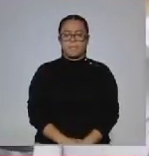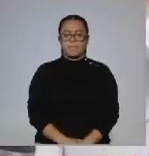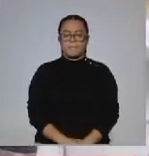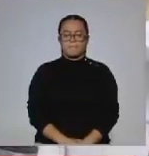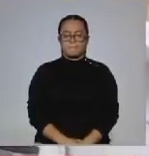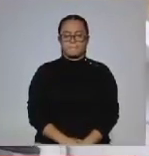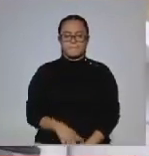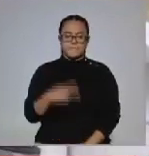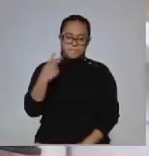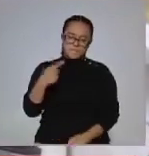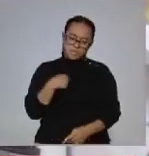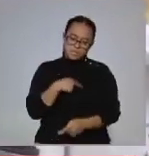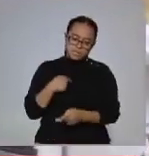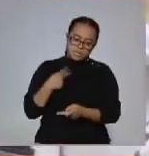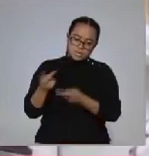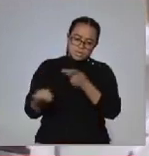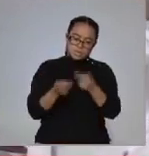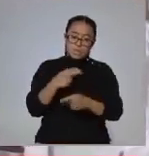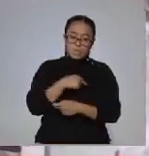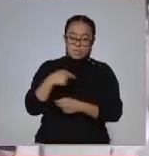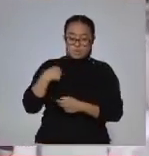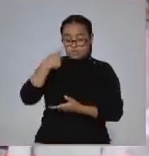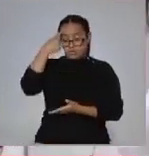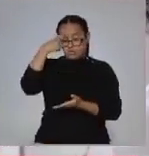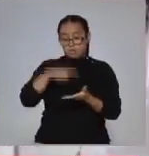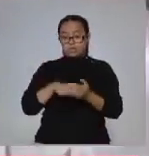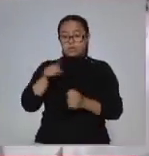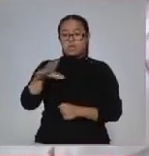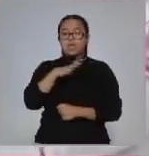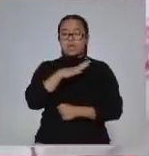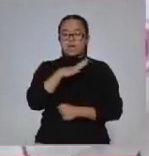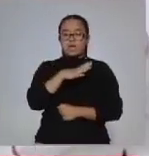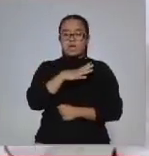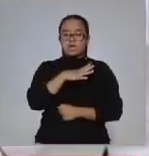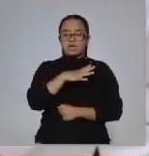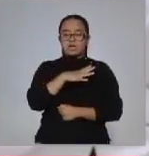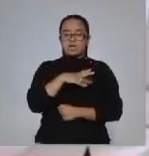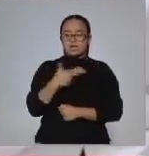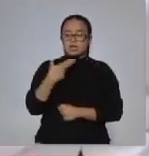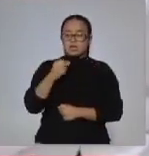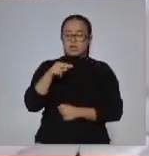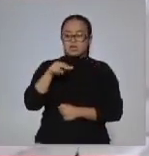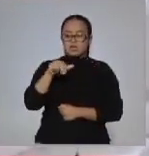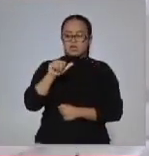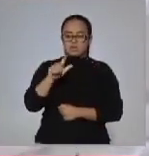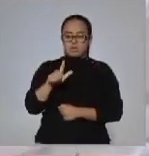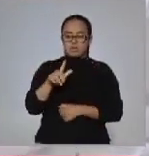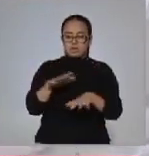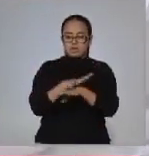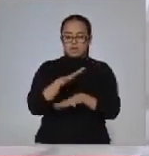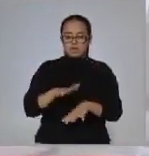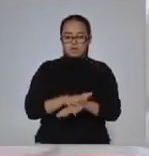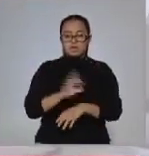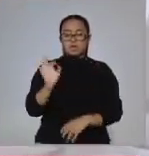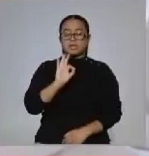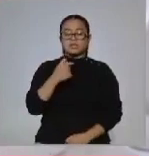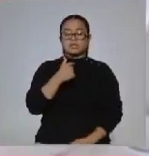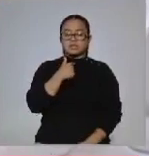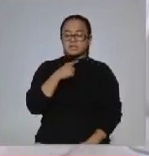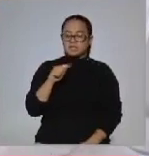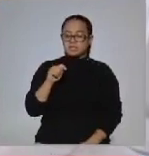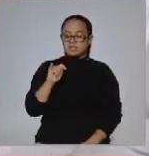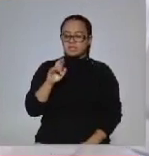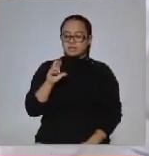¿De acuerdo a la historia clínica? Creemos que tiene un desajuste hormonal. Podría ser de la tiroides.